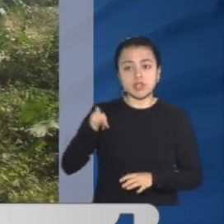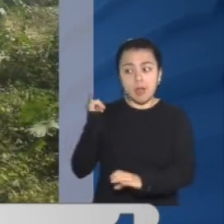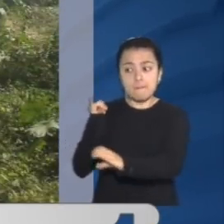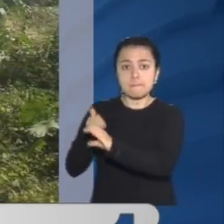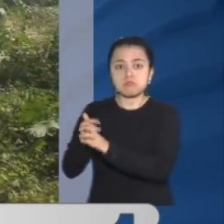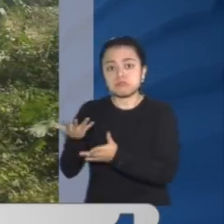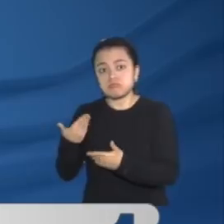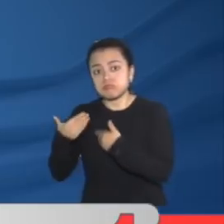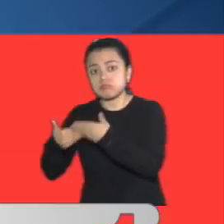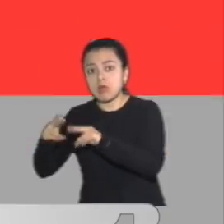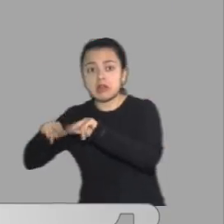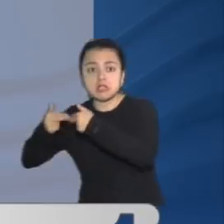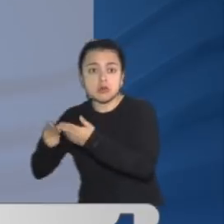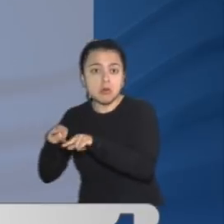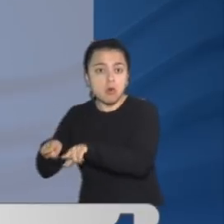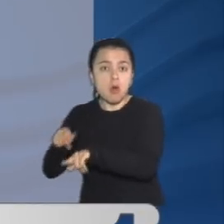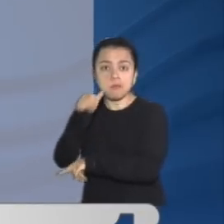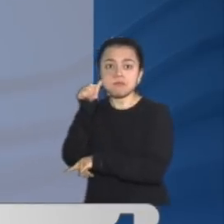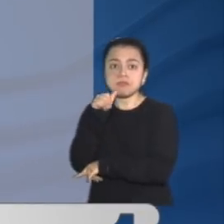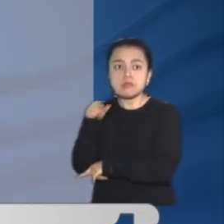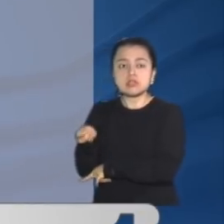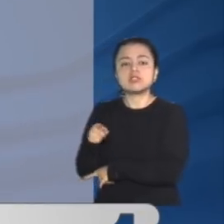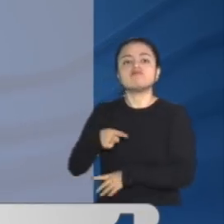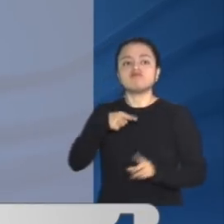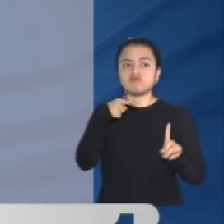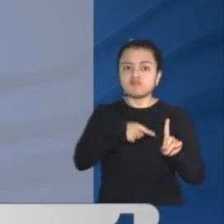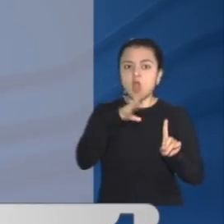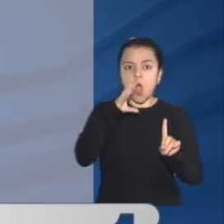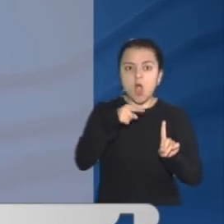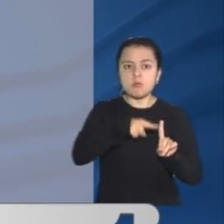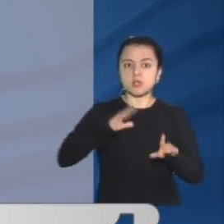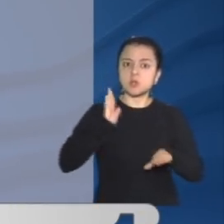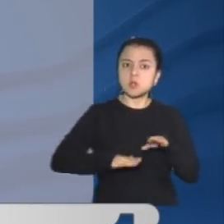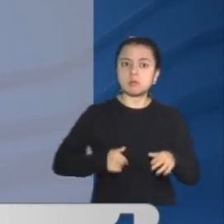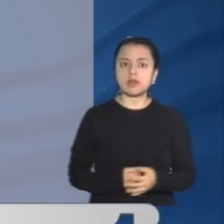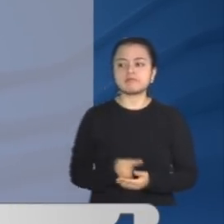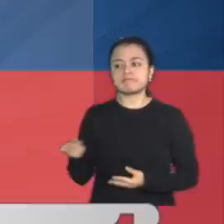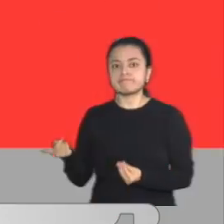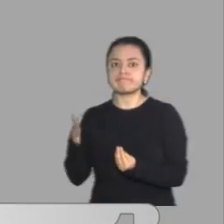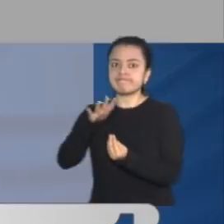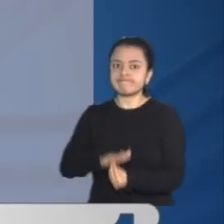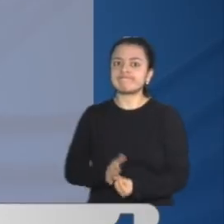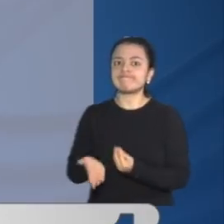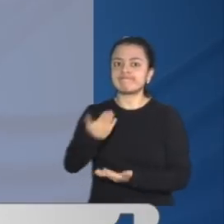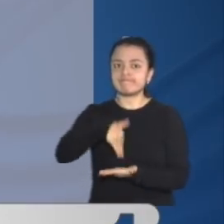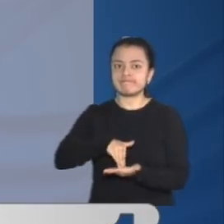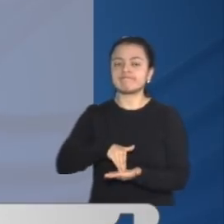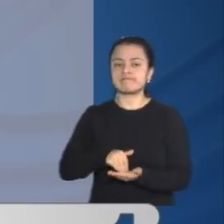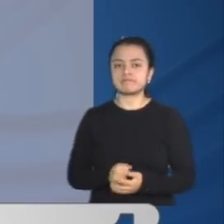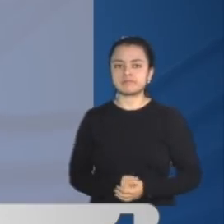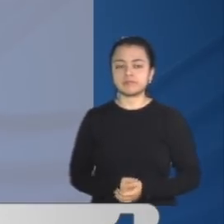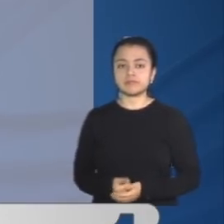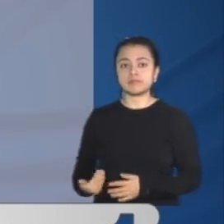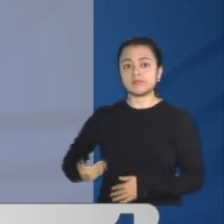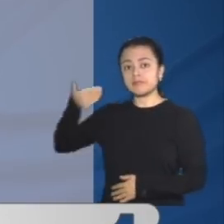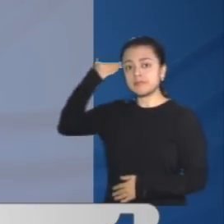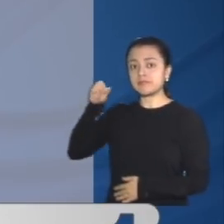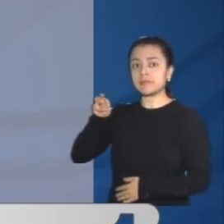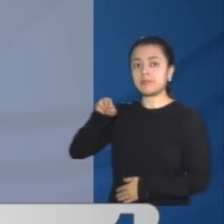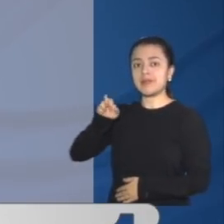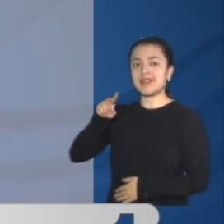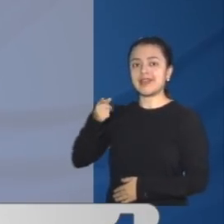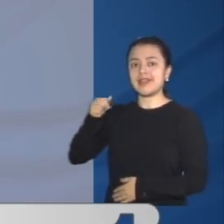justicia, se califica este hecho como un nuevo feminicidio en la capital del Atlántico. Margarita Gómez Márquez fue